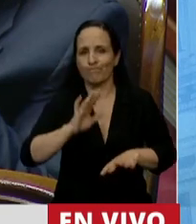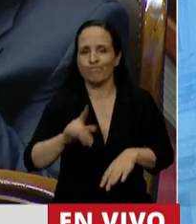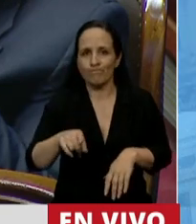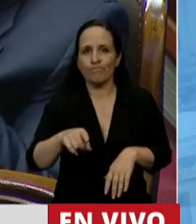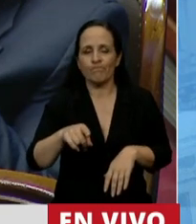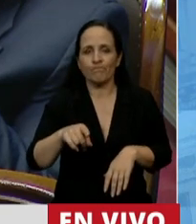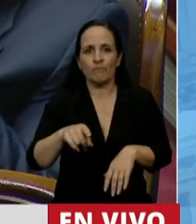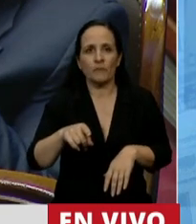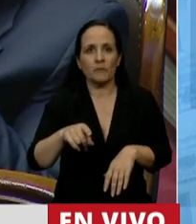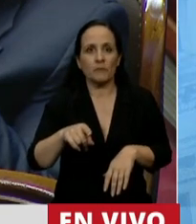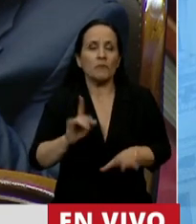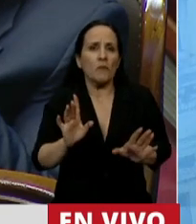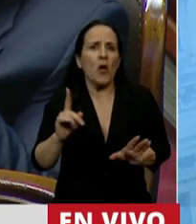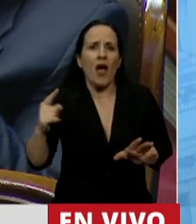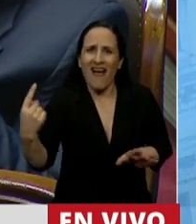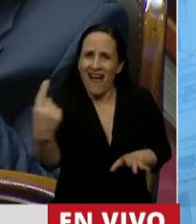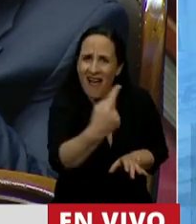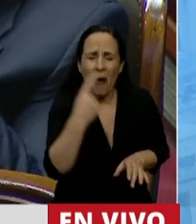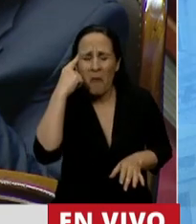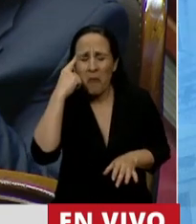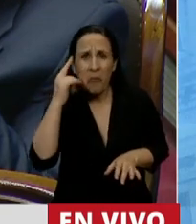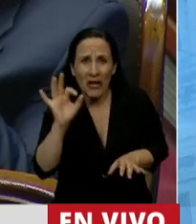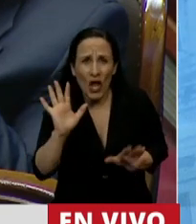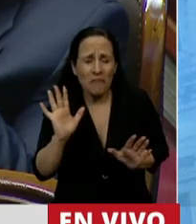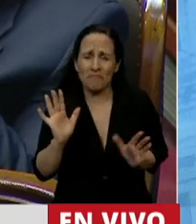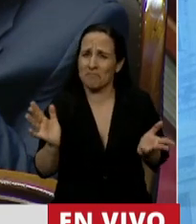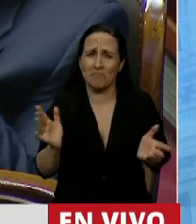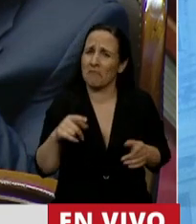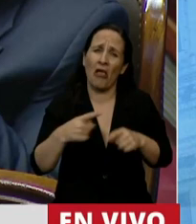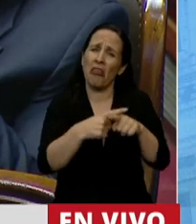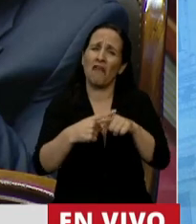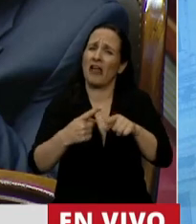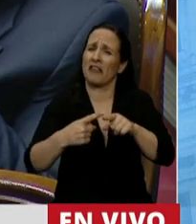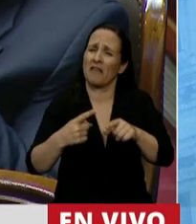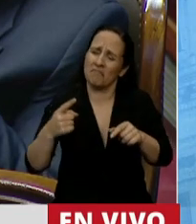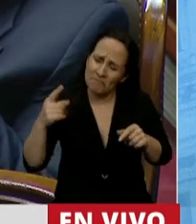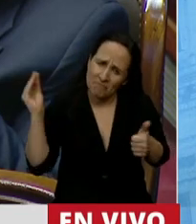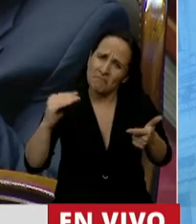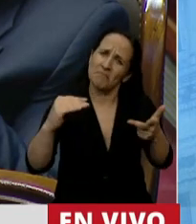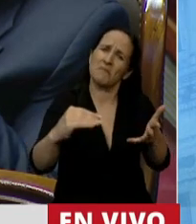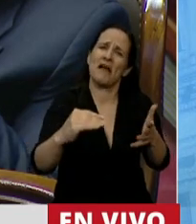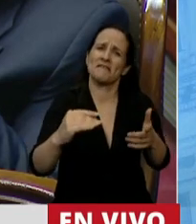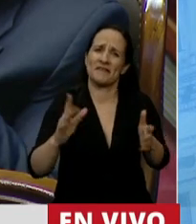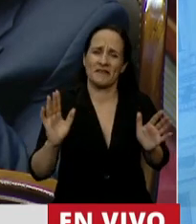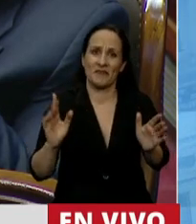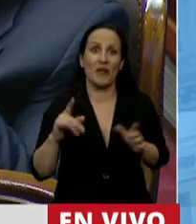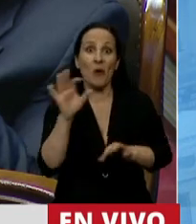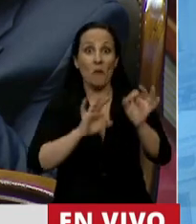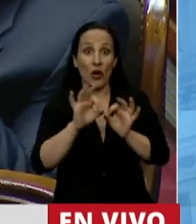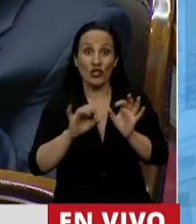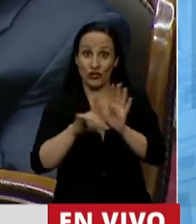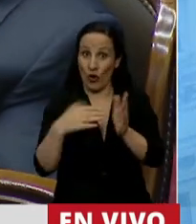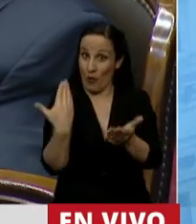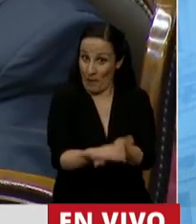de lo que pensemos nosotros, creo que este debate va a continuar. Necesitamos someter, como el proyecto que